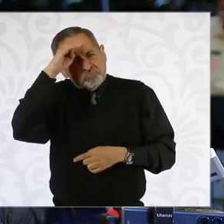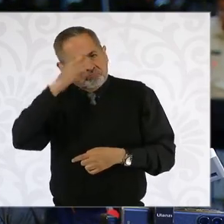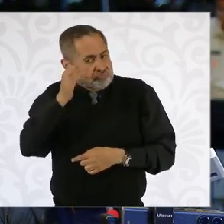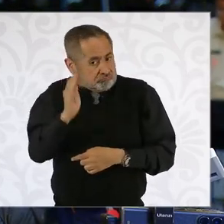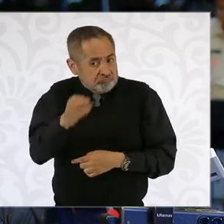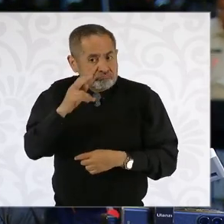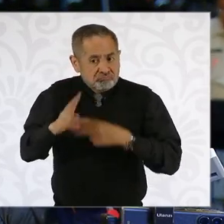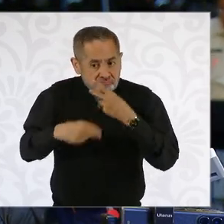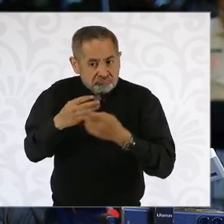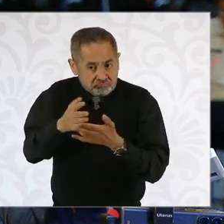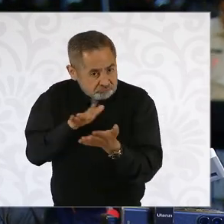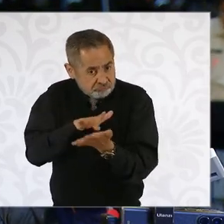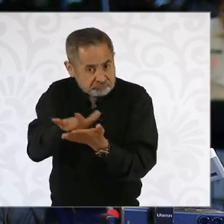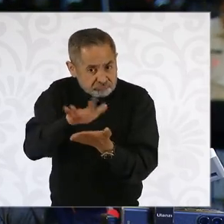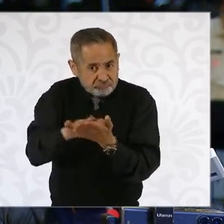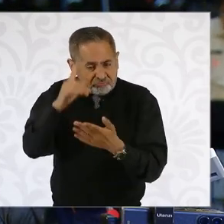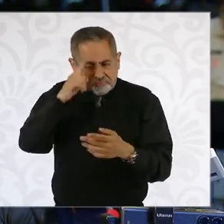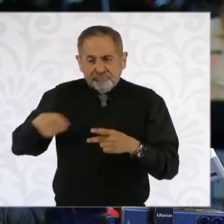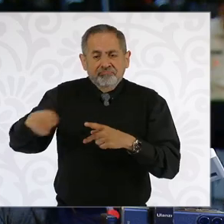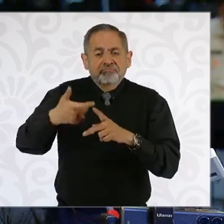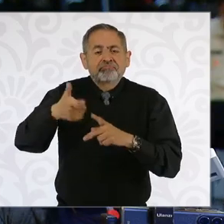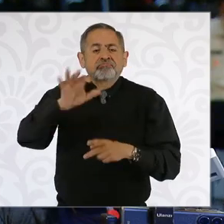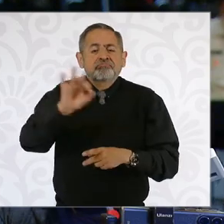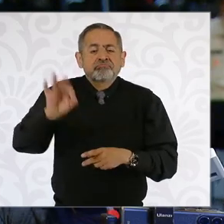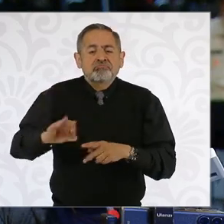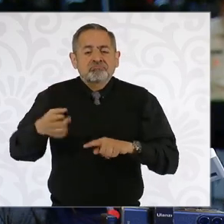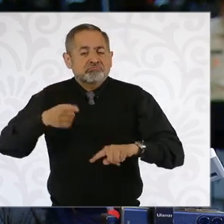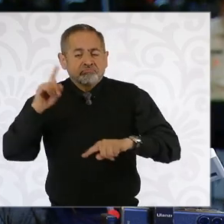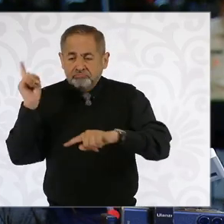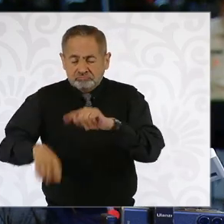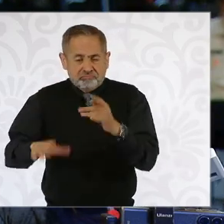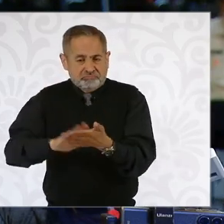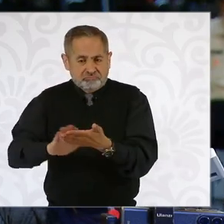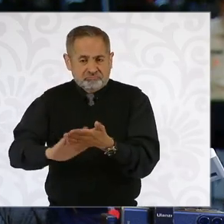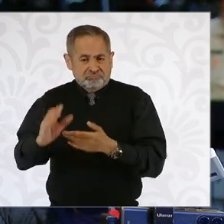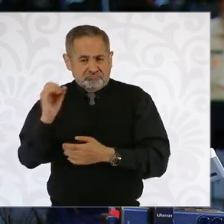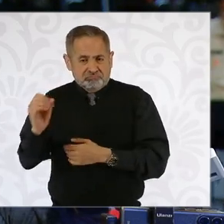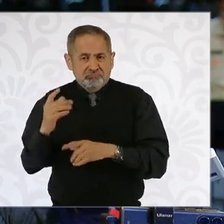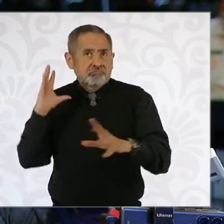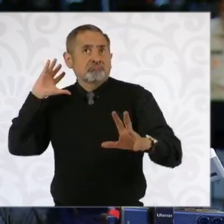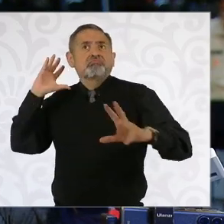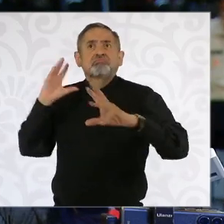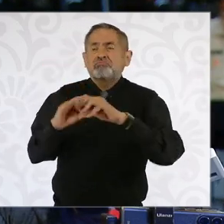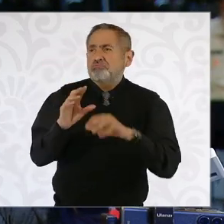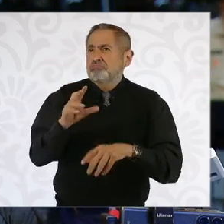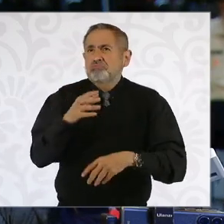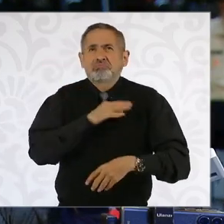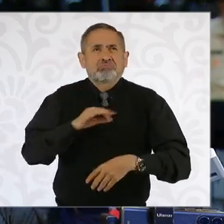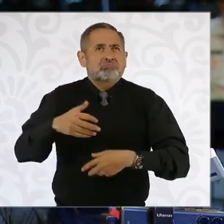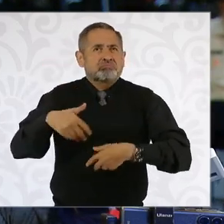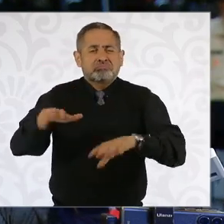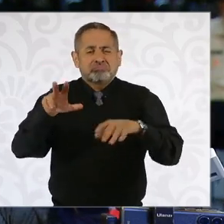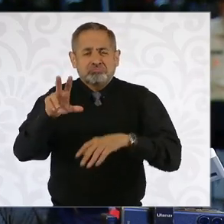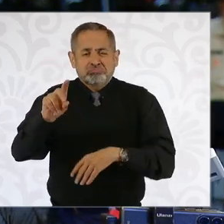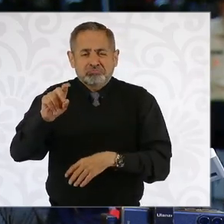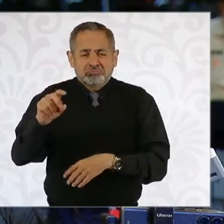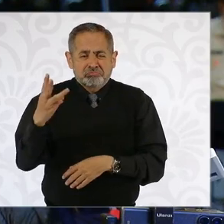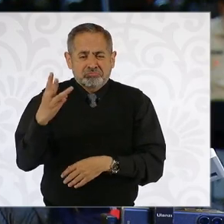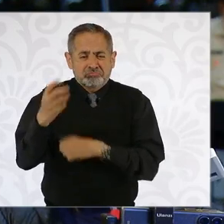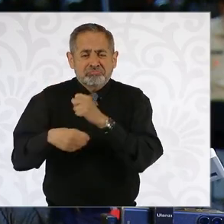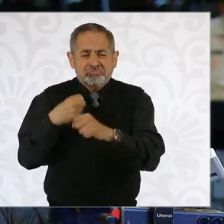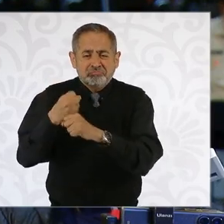esta eliminación de las cuotas universitarias, que ya tienen 30 y, si mal no recuerdo, 33